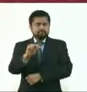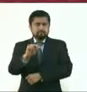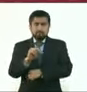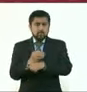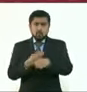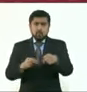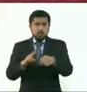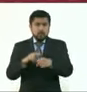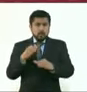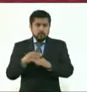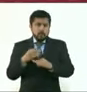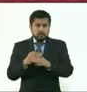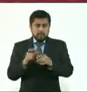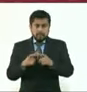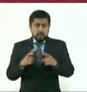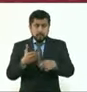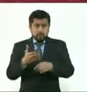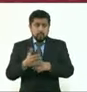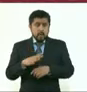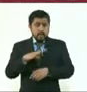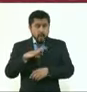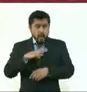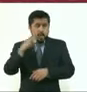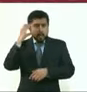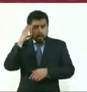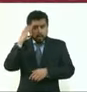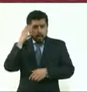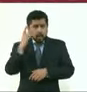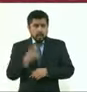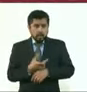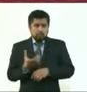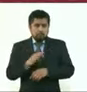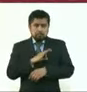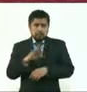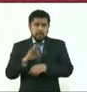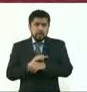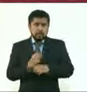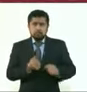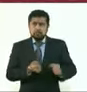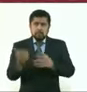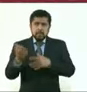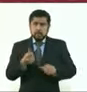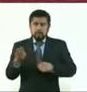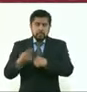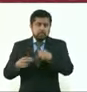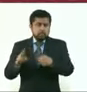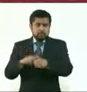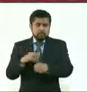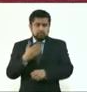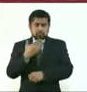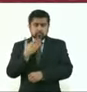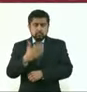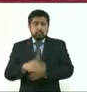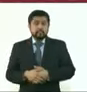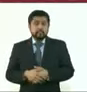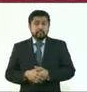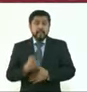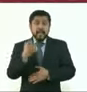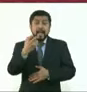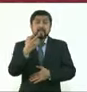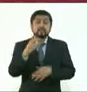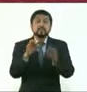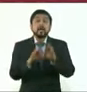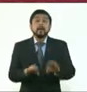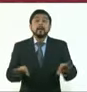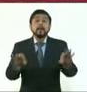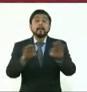a seguir creciendo. Hay suficiente número de camas en caso de que creciera la hospitalización. Entonces, esto sí es muy importante